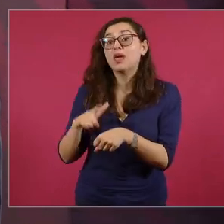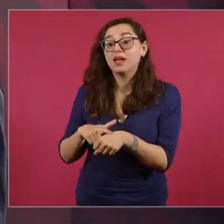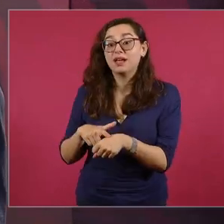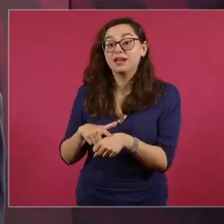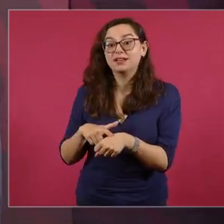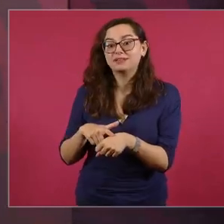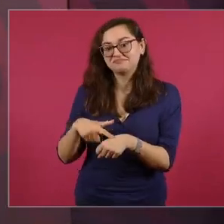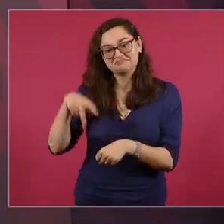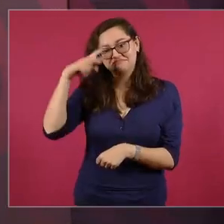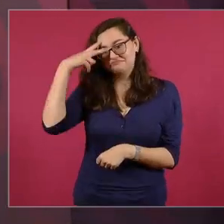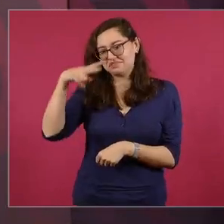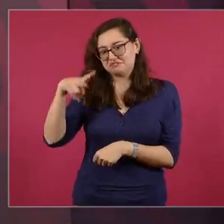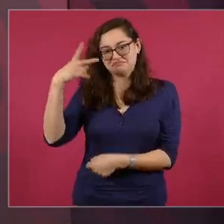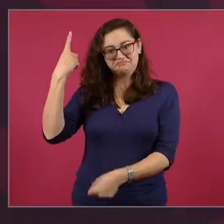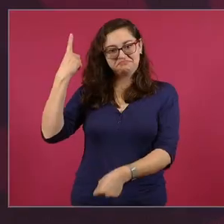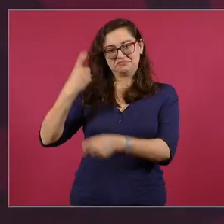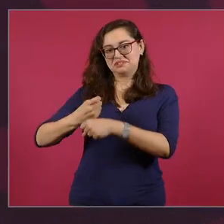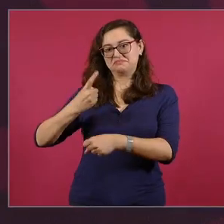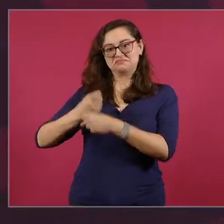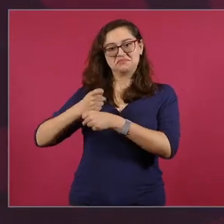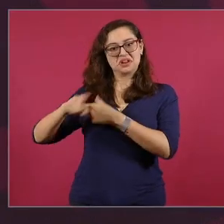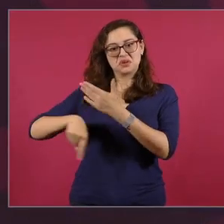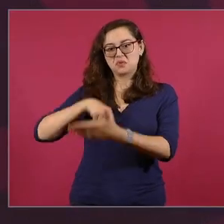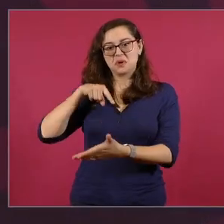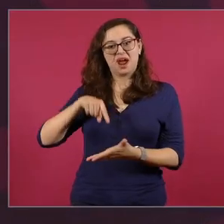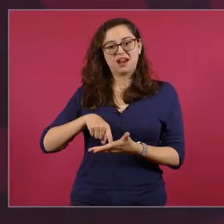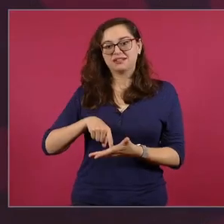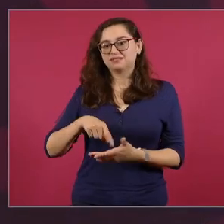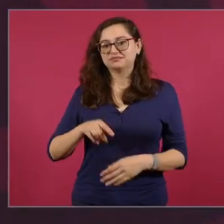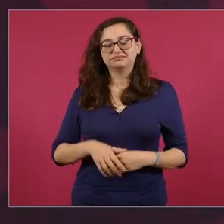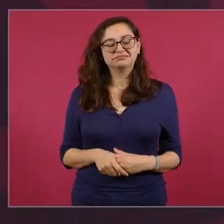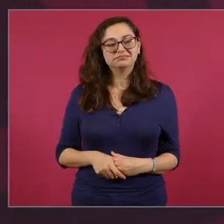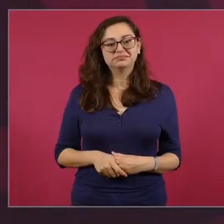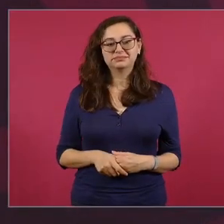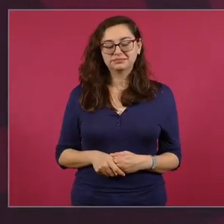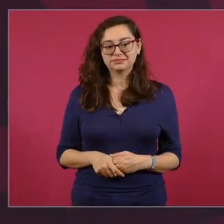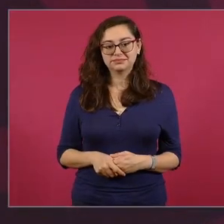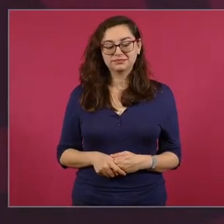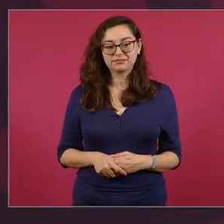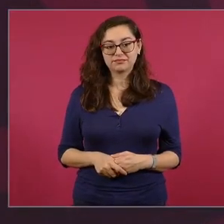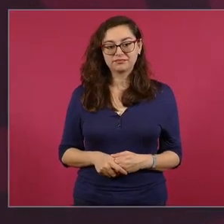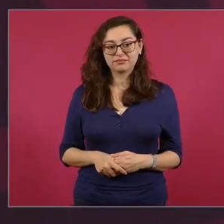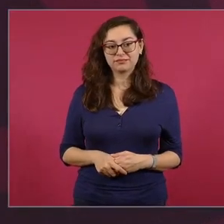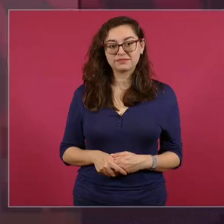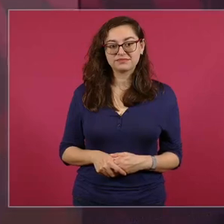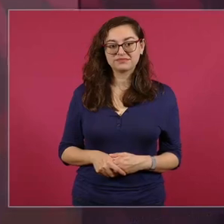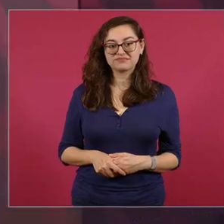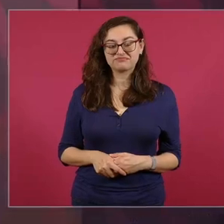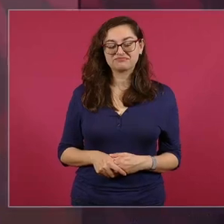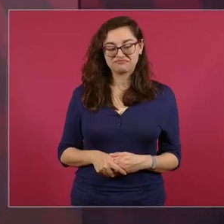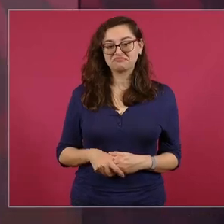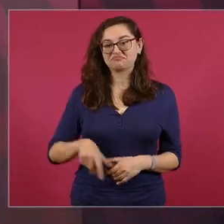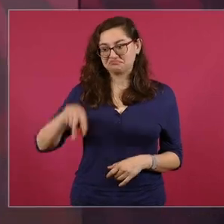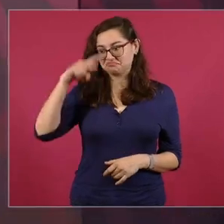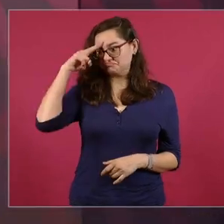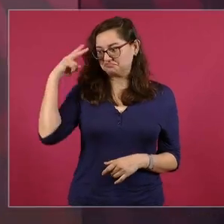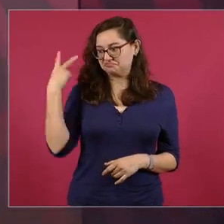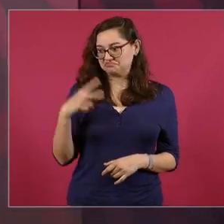estamos arriba estamos en primer lugar México es una potencia